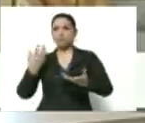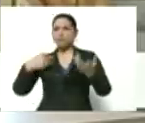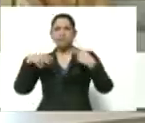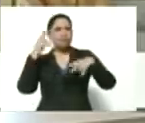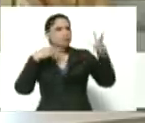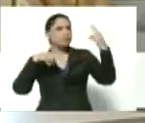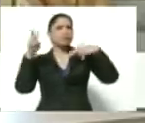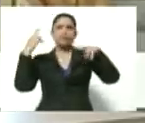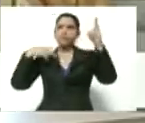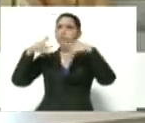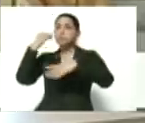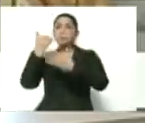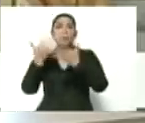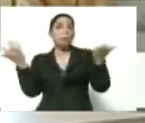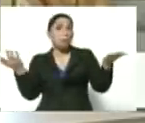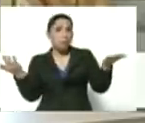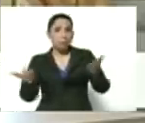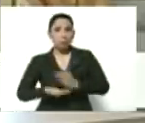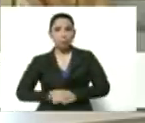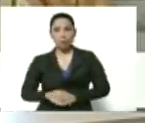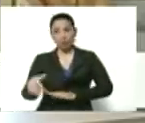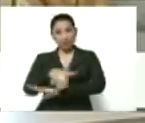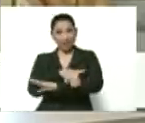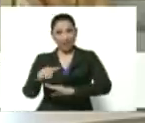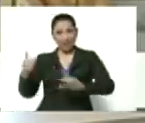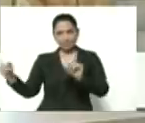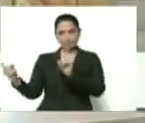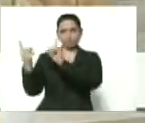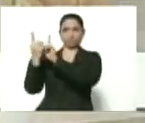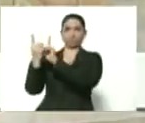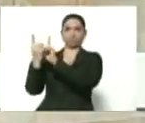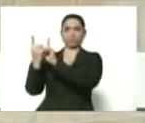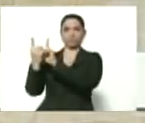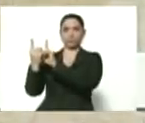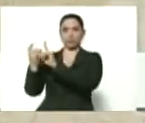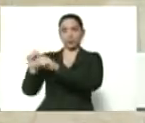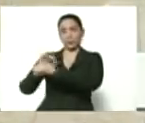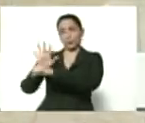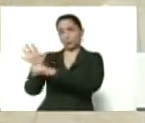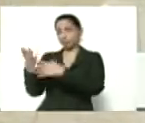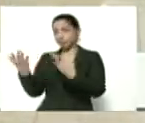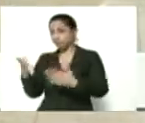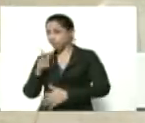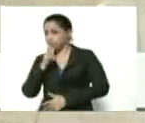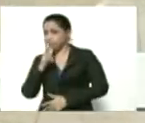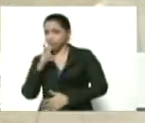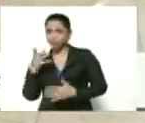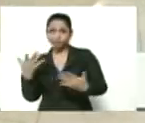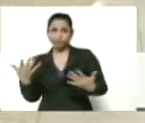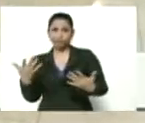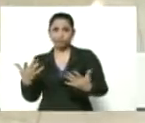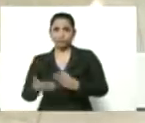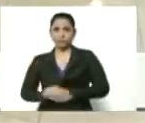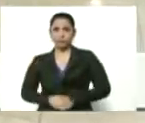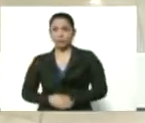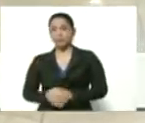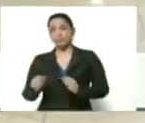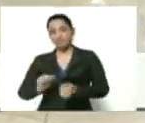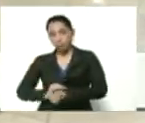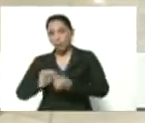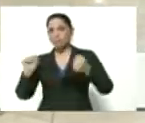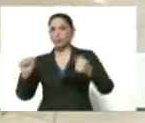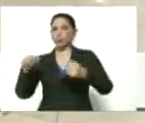anda por allá. Y en la calle se encontró con el coronavirus. Rompió la cuarentena.